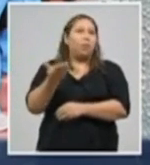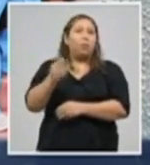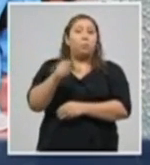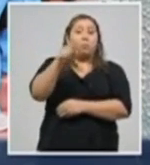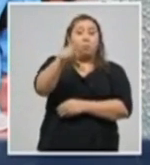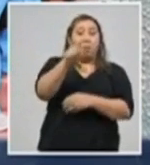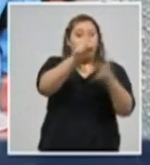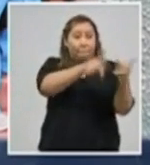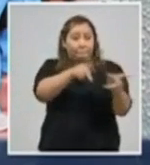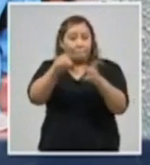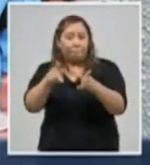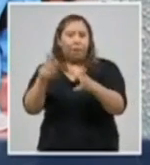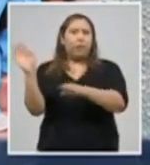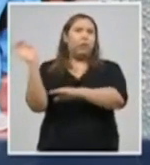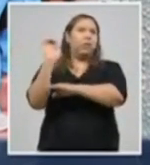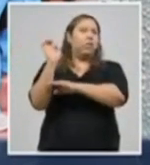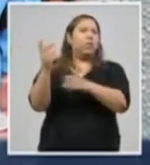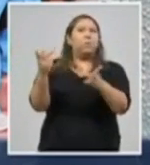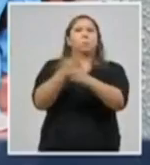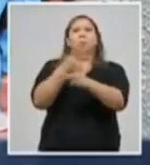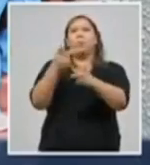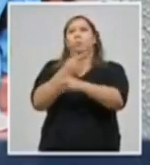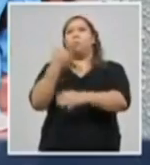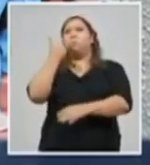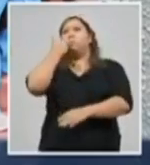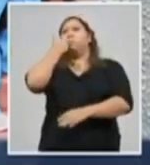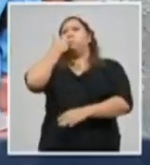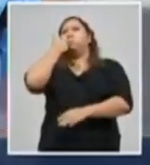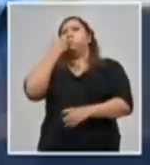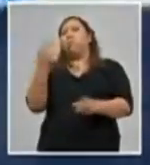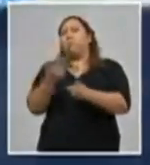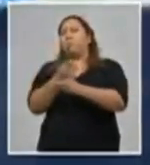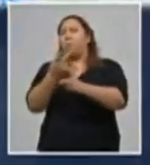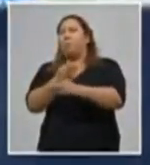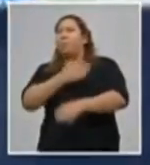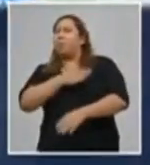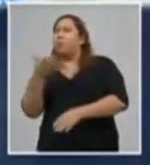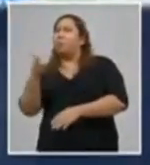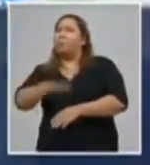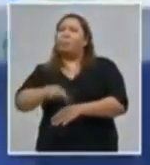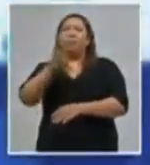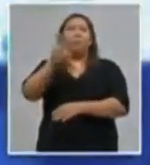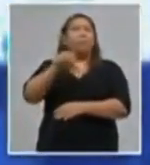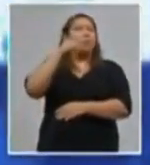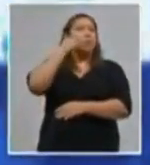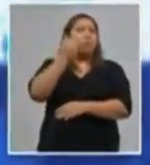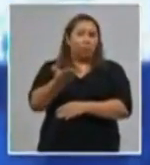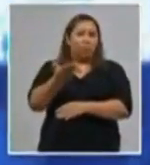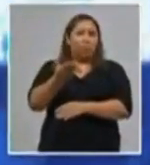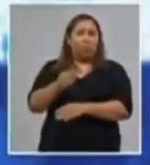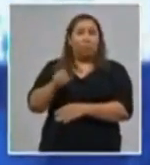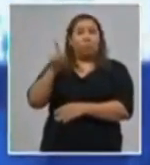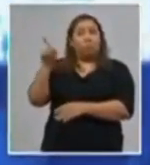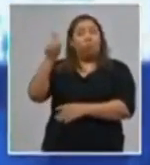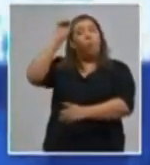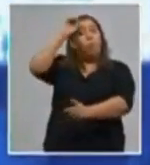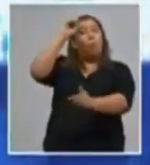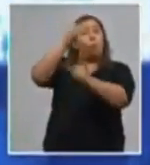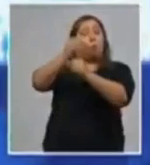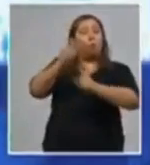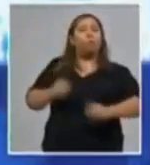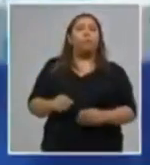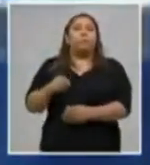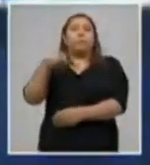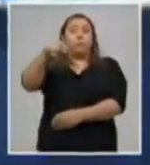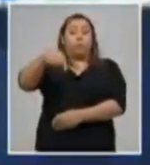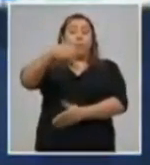y disminuir, por supuesto, la mortalidad. Son los principales objetivos de estas brigadas. Se han realizado solamente en la ciudad